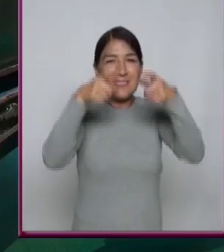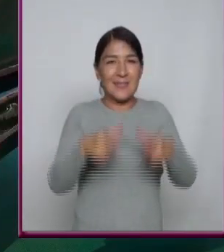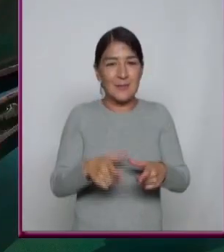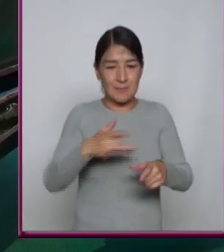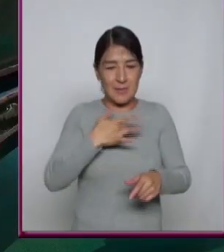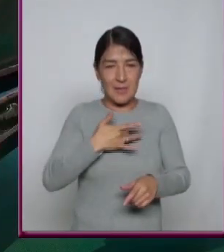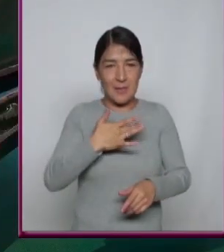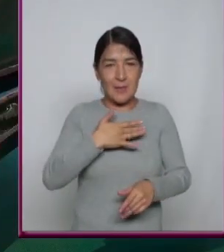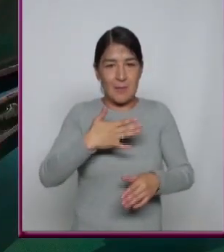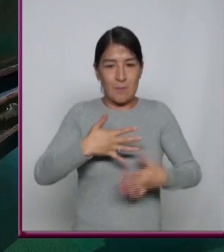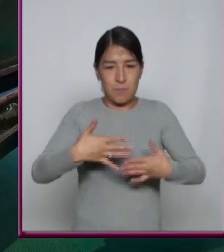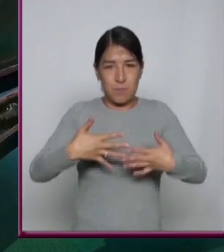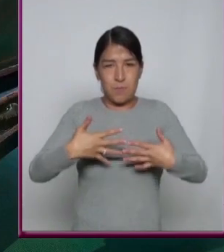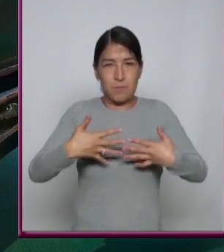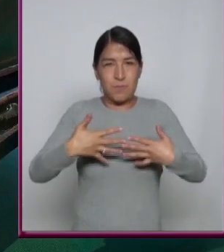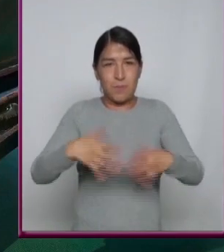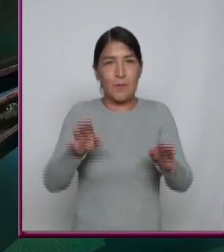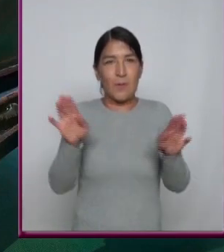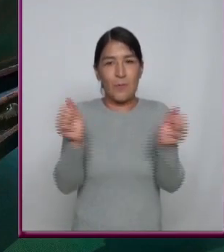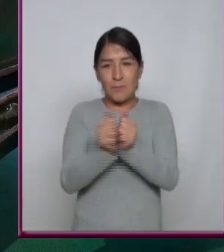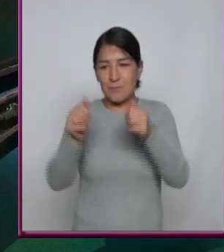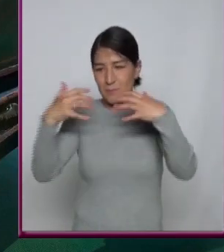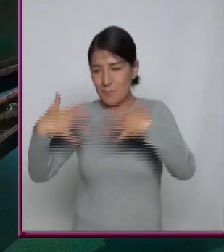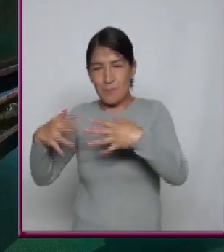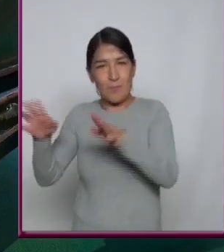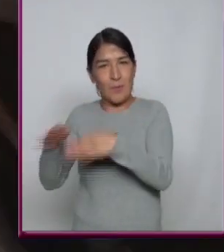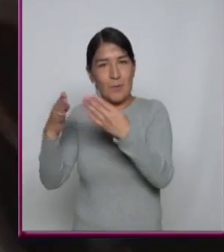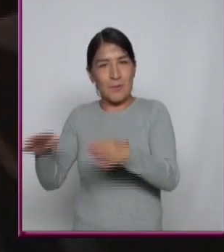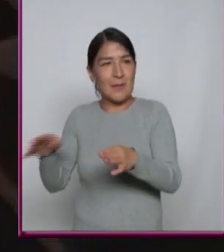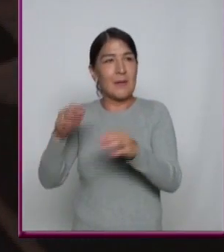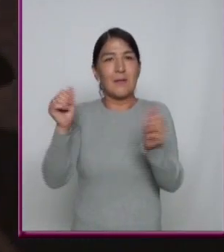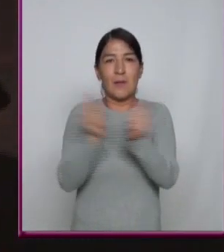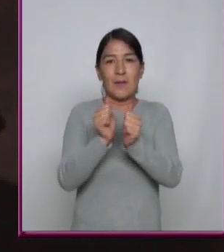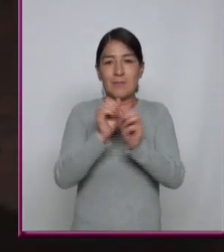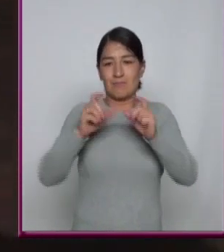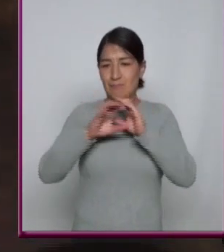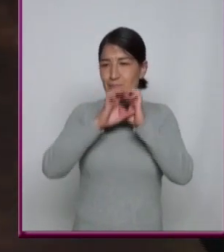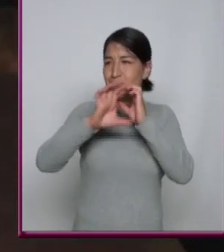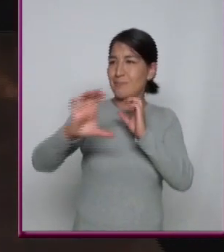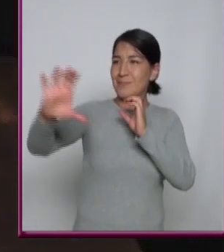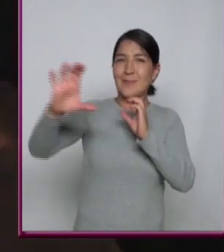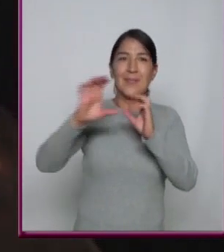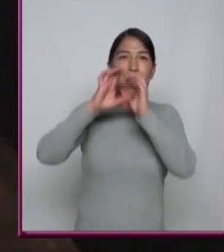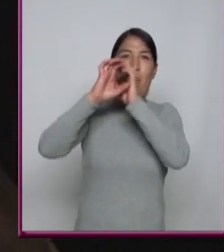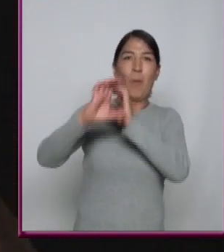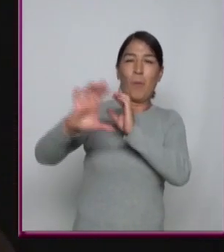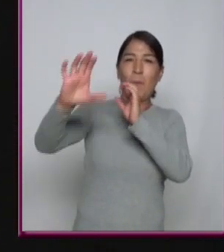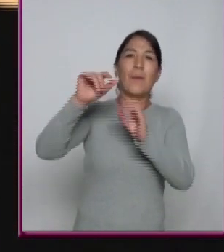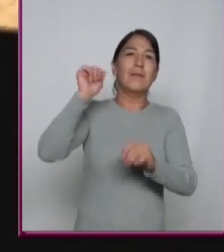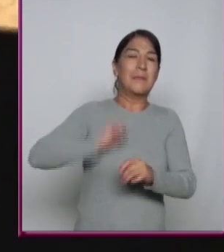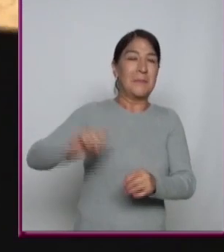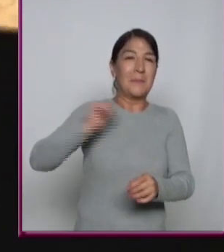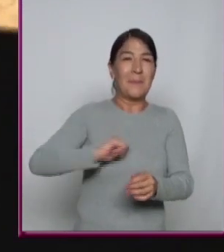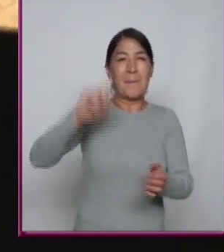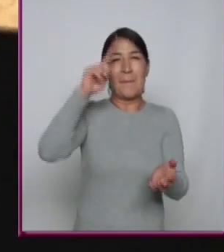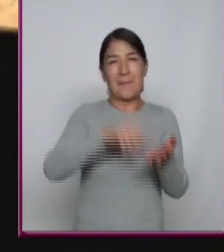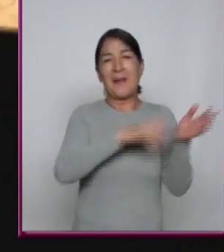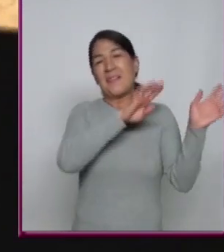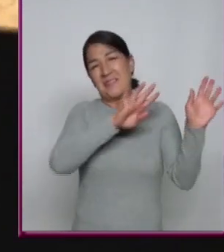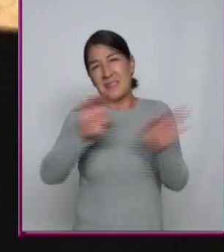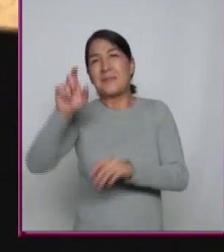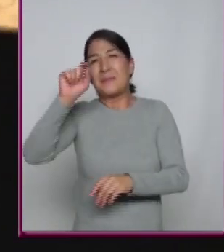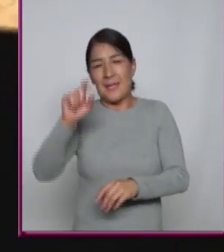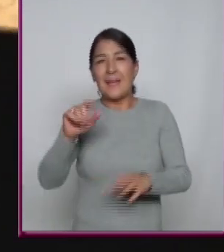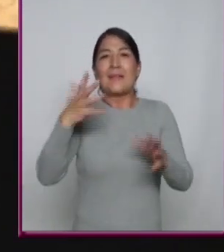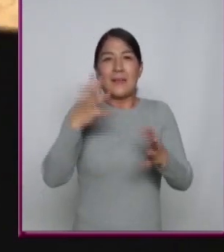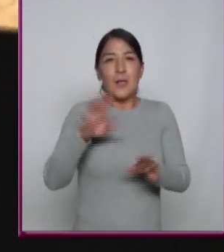vibración de la música Se capturaba con la ayuda de un cono Para los años 20 del siglo pasado La grabación de